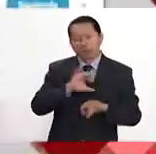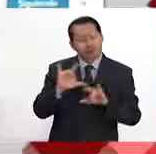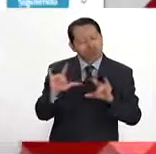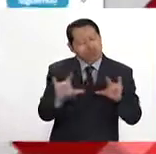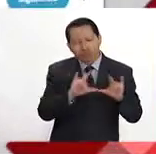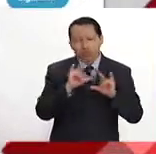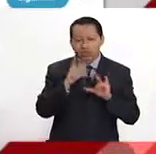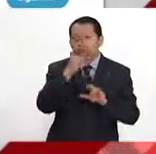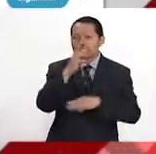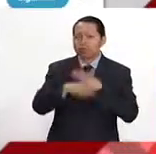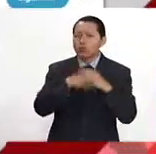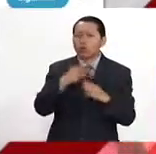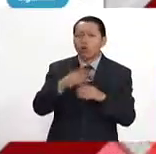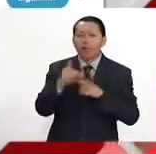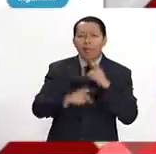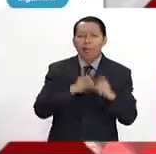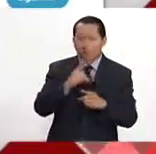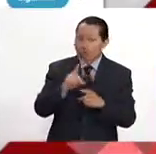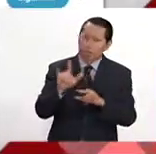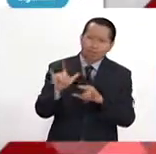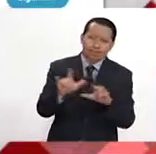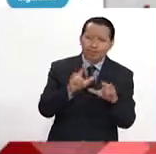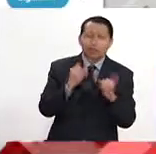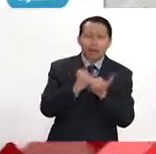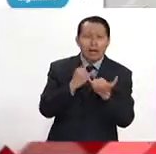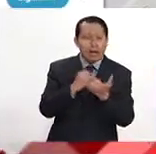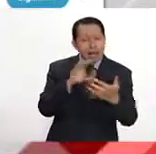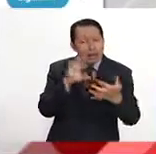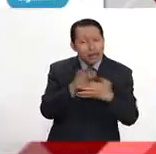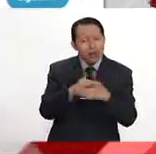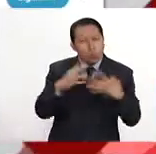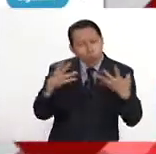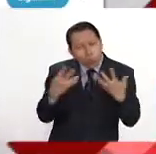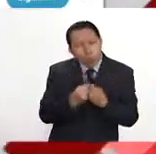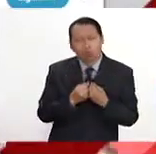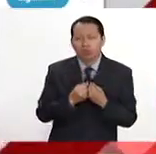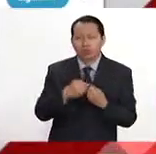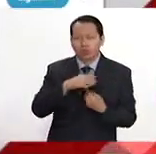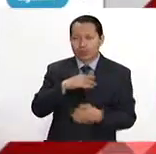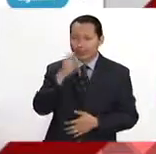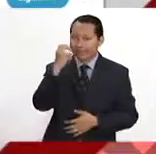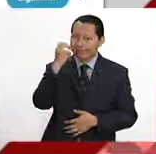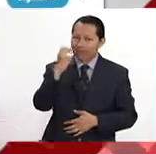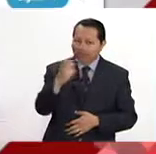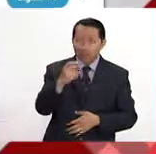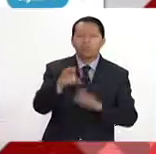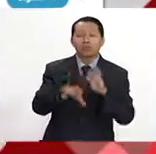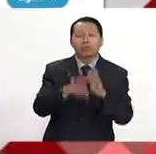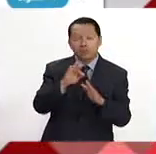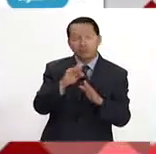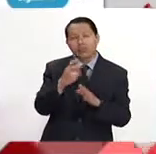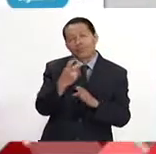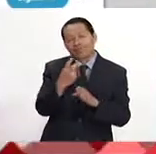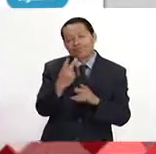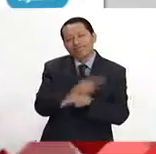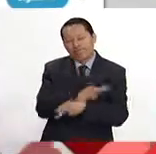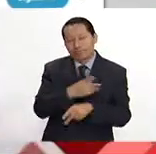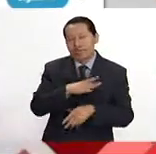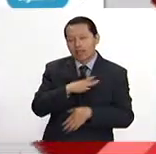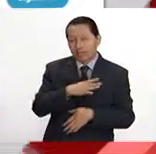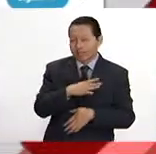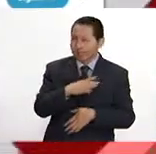el mundo del deporte se une y todos estamos juntos. Así que, bueno, pues esto es lo que hay que destacar de un momento tan